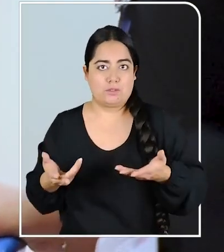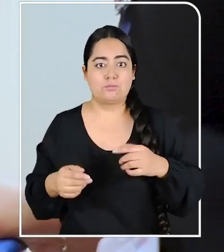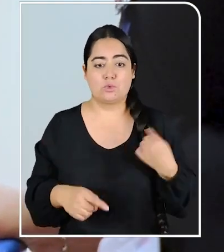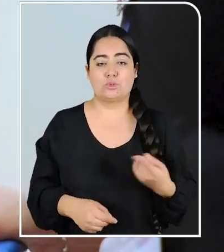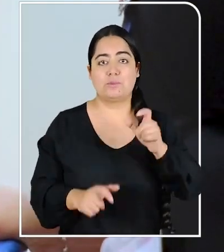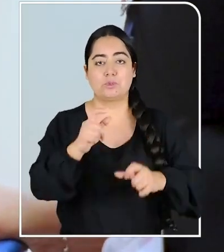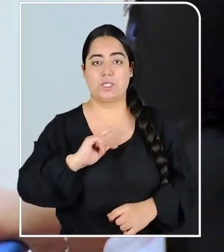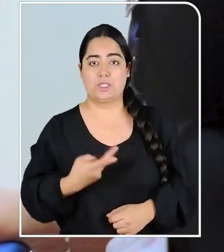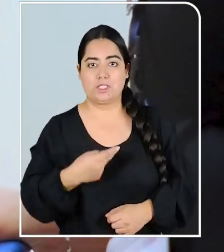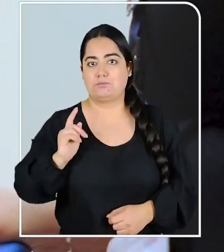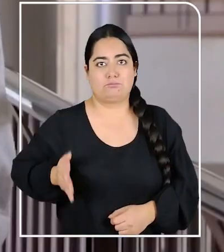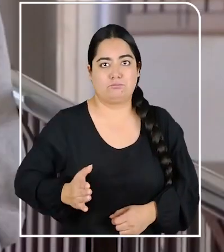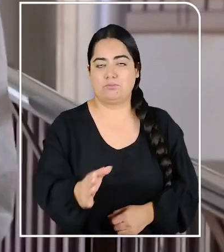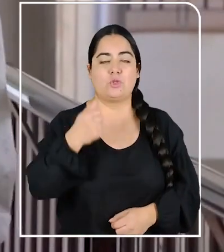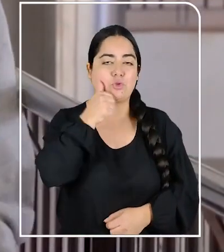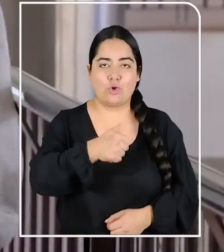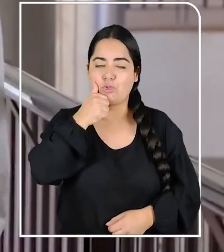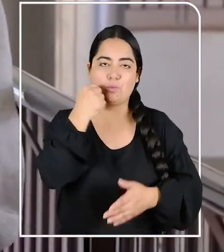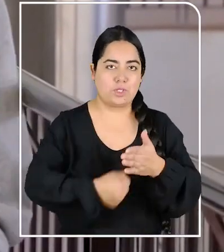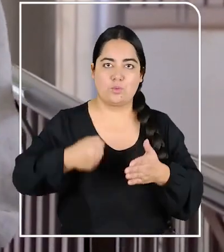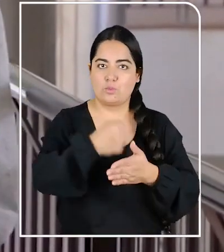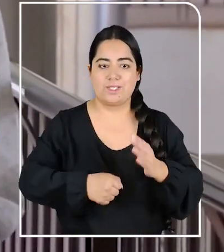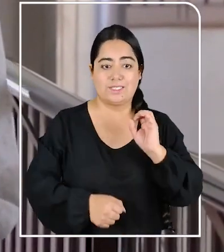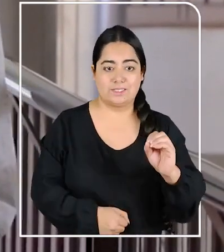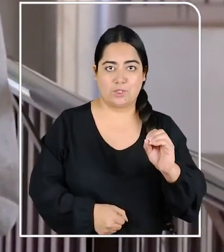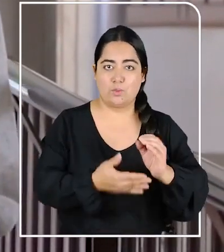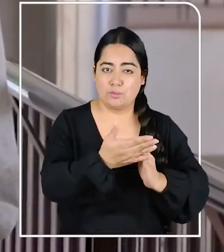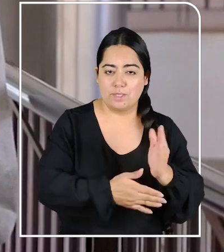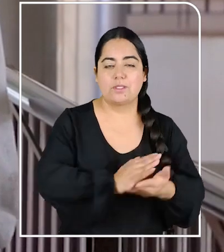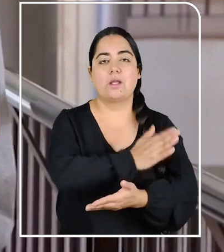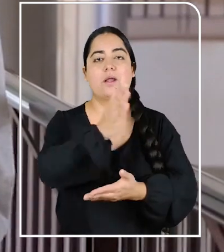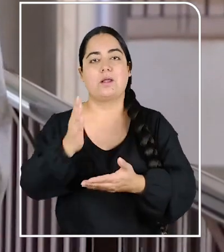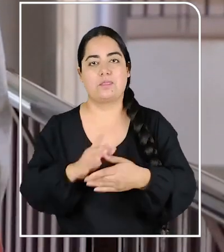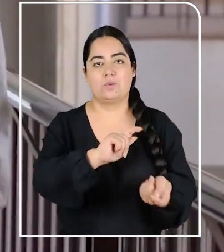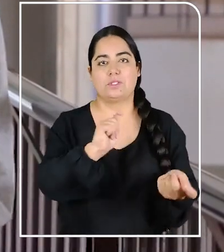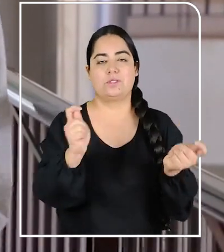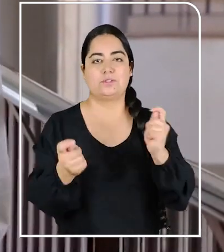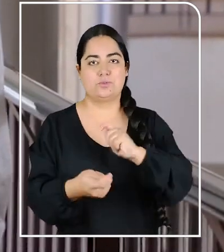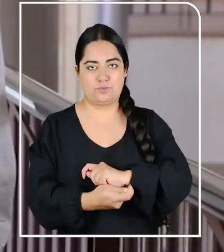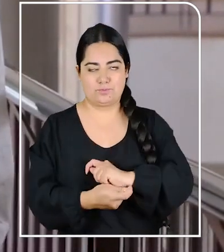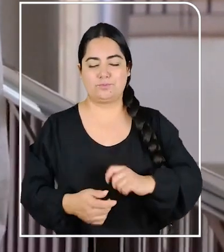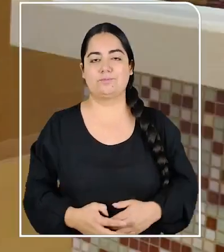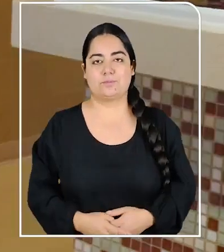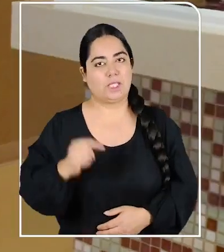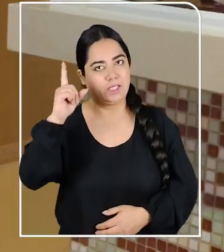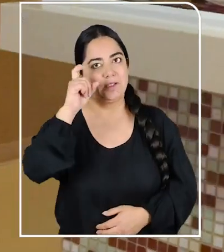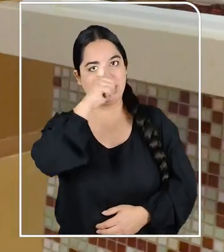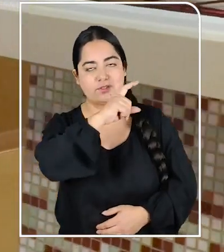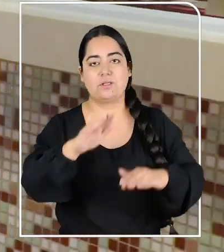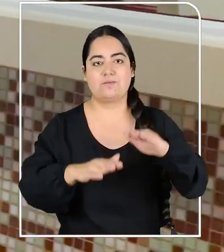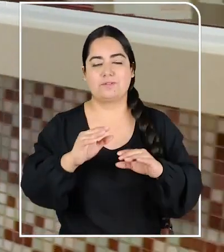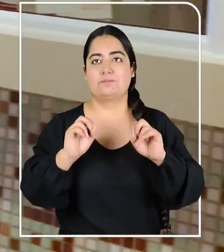existen, que existimos y que es una lucha constante todos los días desde cero a que uno ya pone su transición en sí.